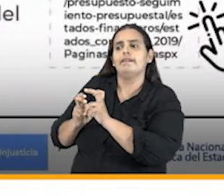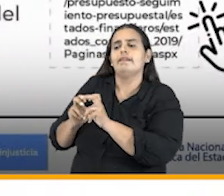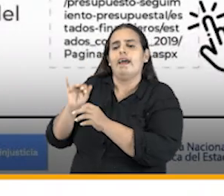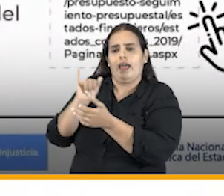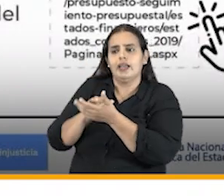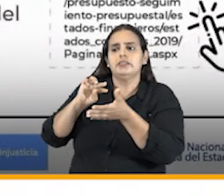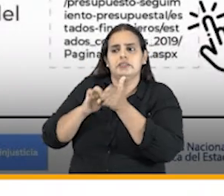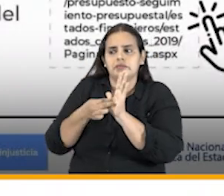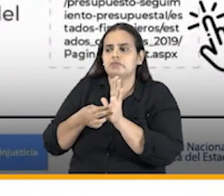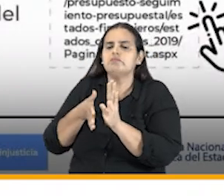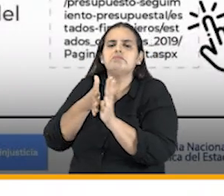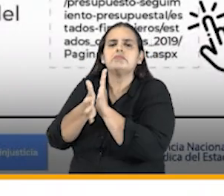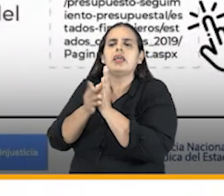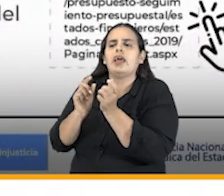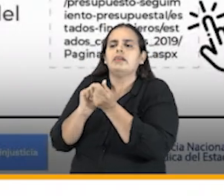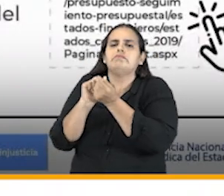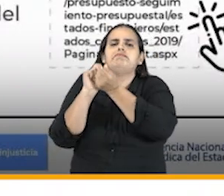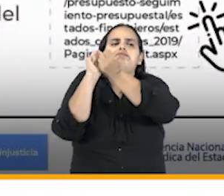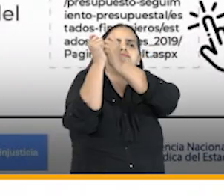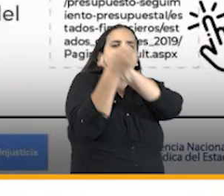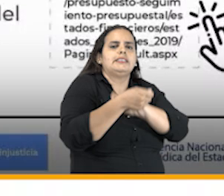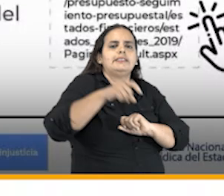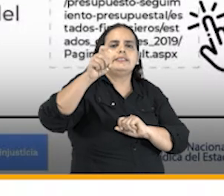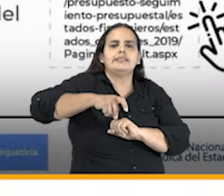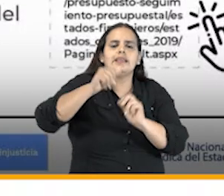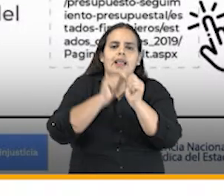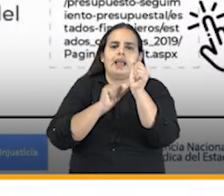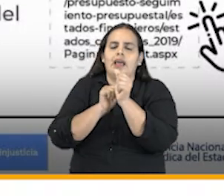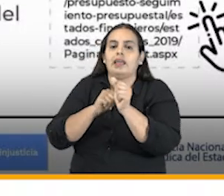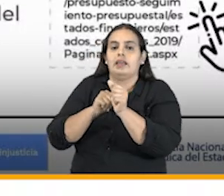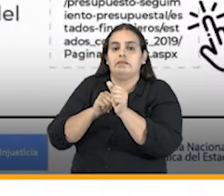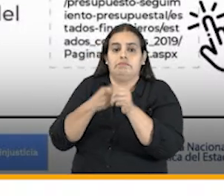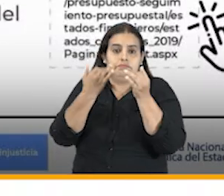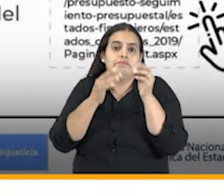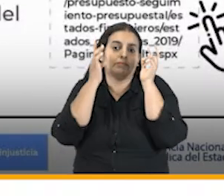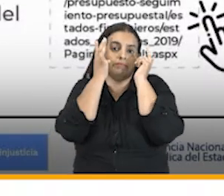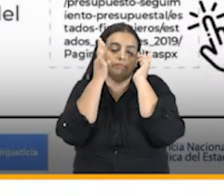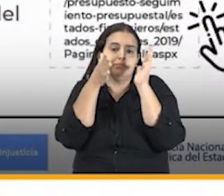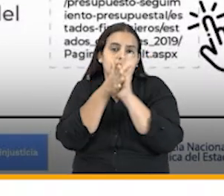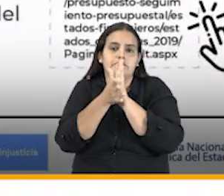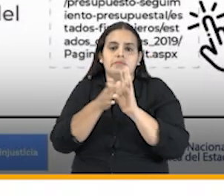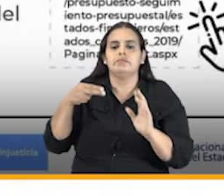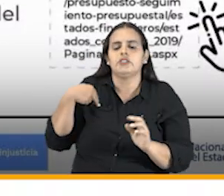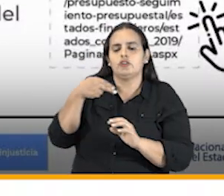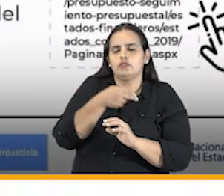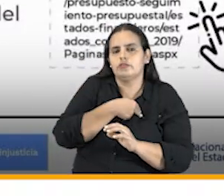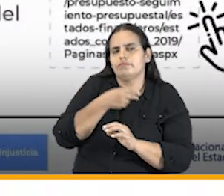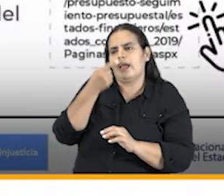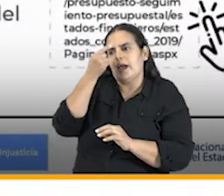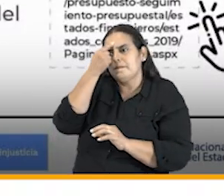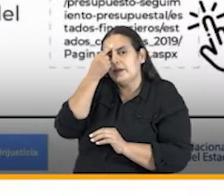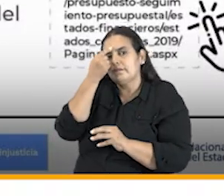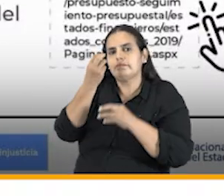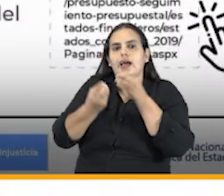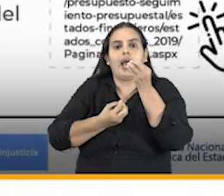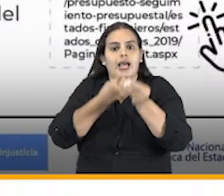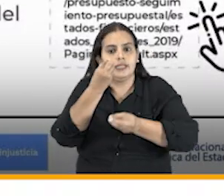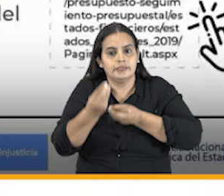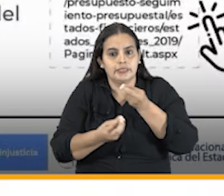acorde con las variaciones en las necesidades de la entidad y en ese sentido hemos procurado que